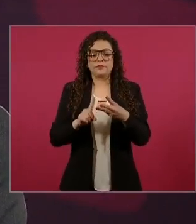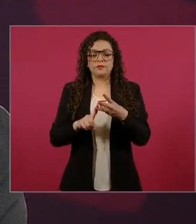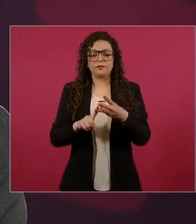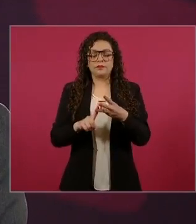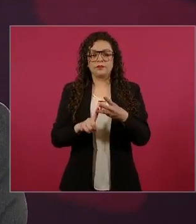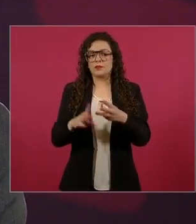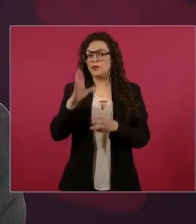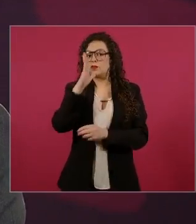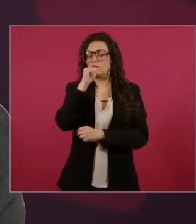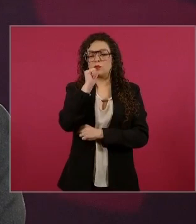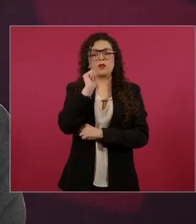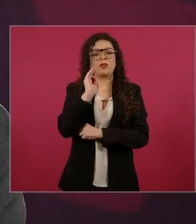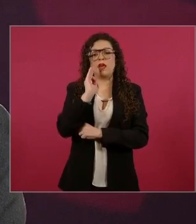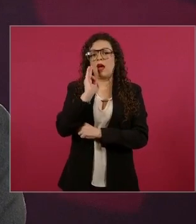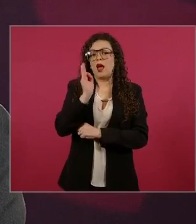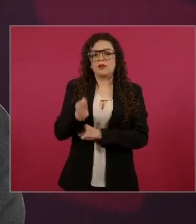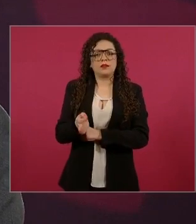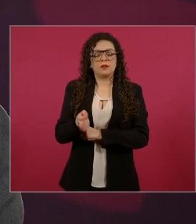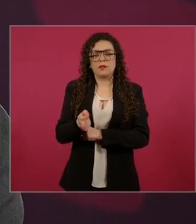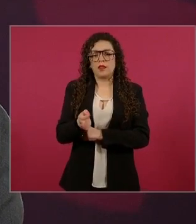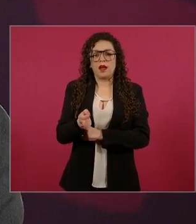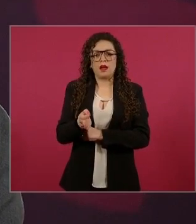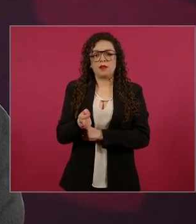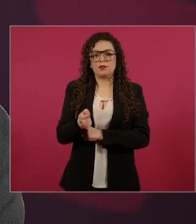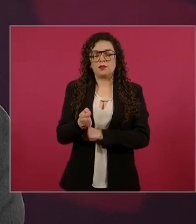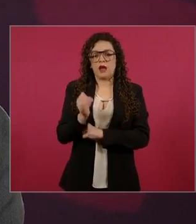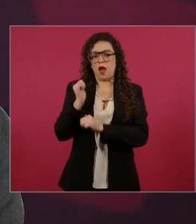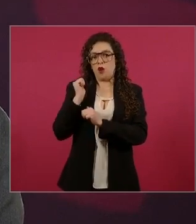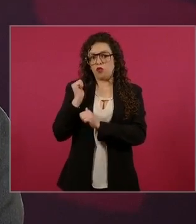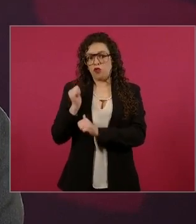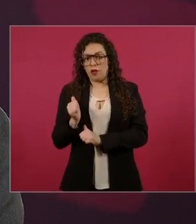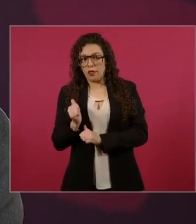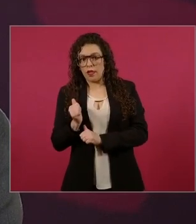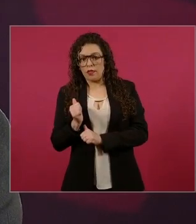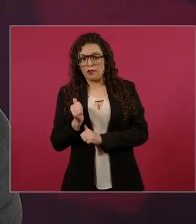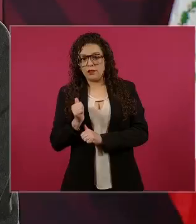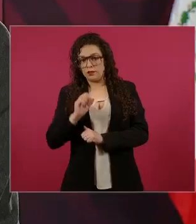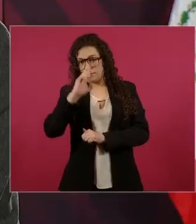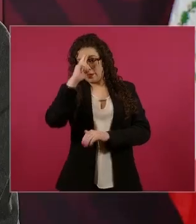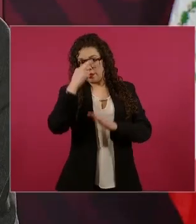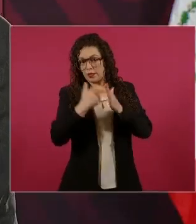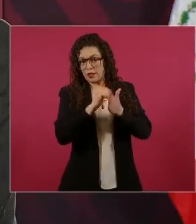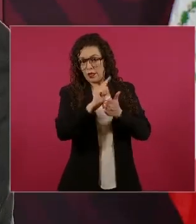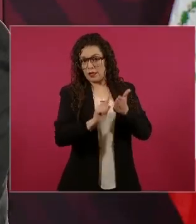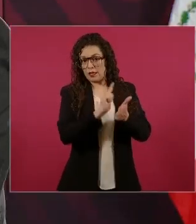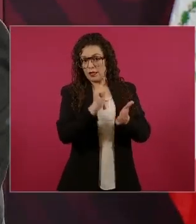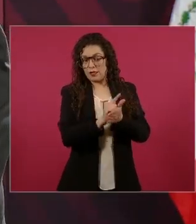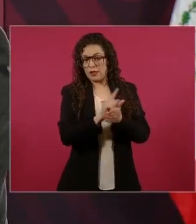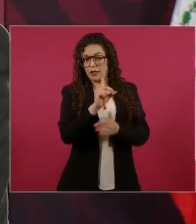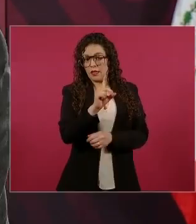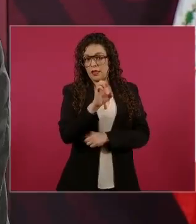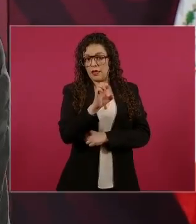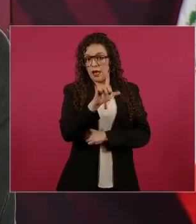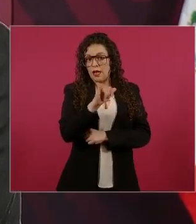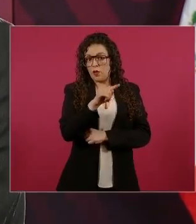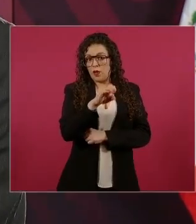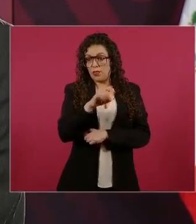entre autoridades y delincuentes. Pintar la raya,